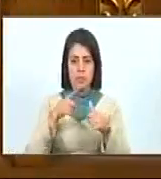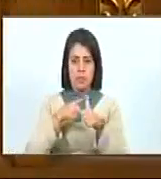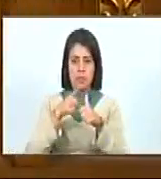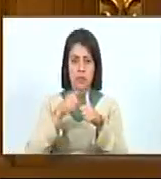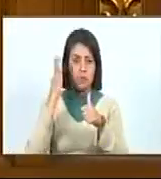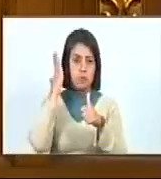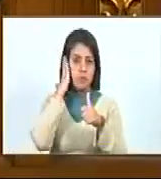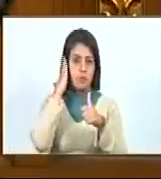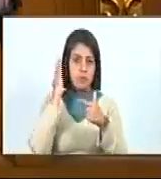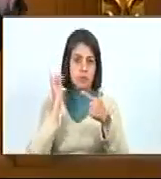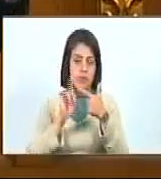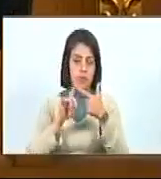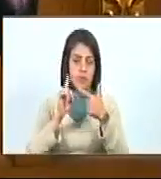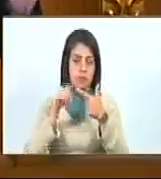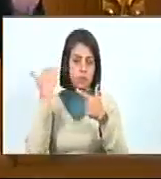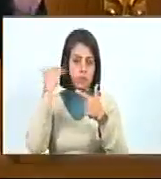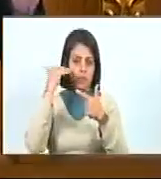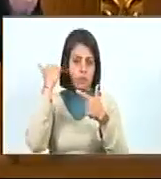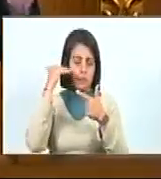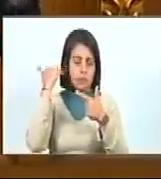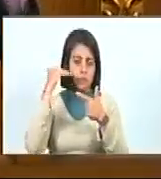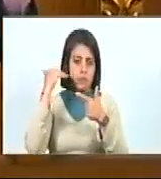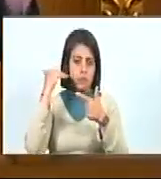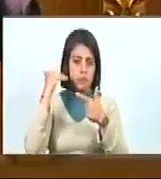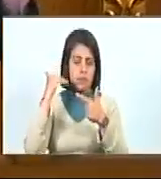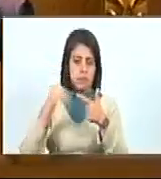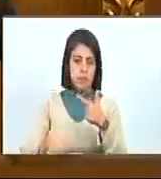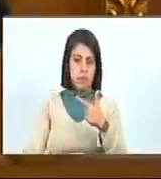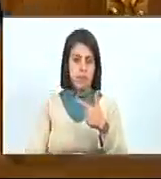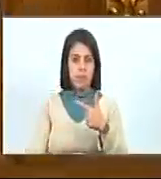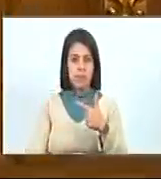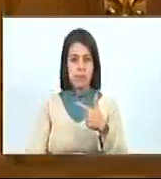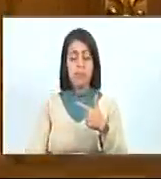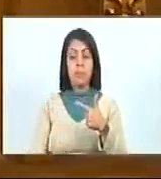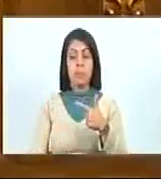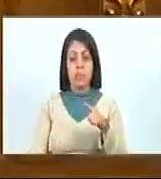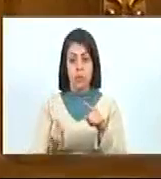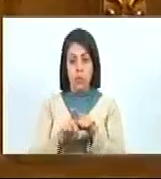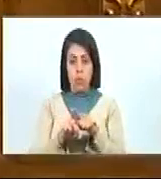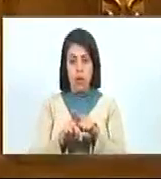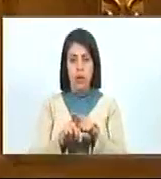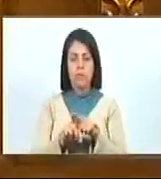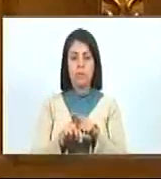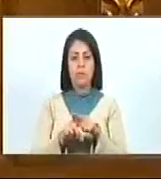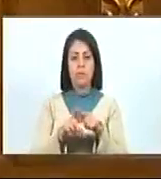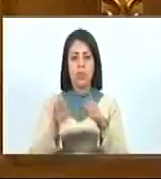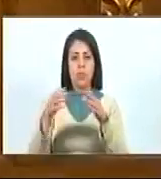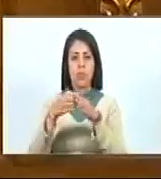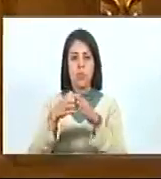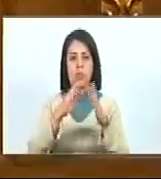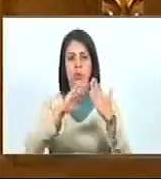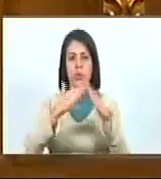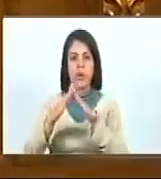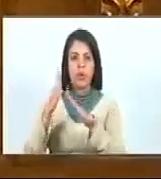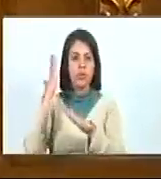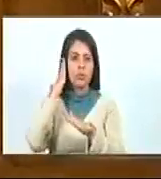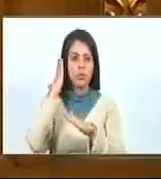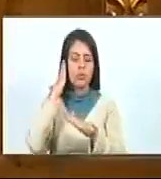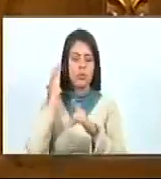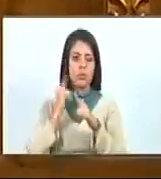persona sorda de una persona con discapacidad auditiva, así como lo que es la comunidad sorda en general.